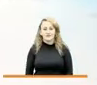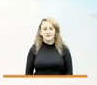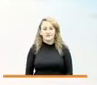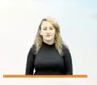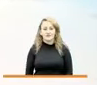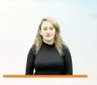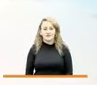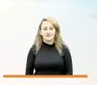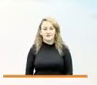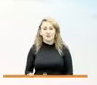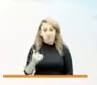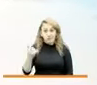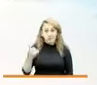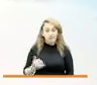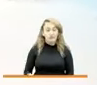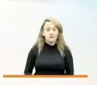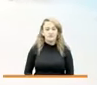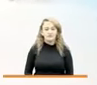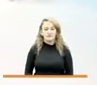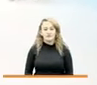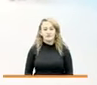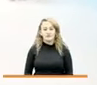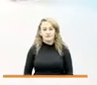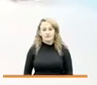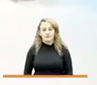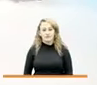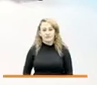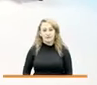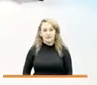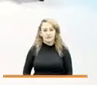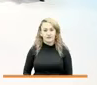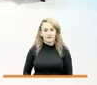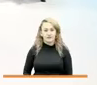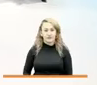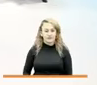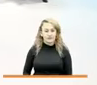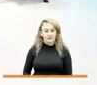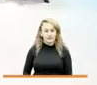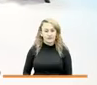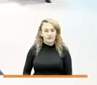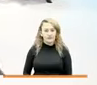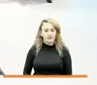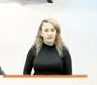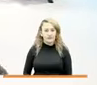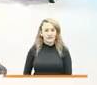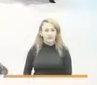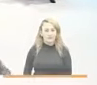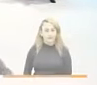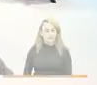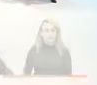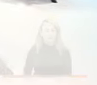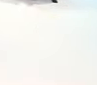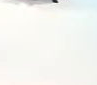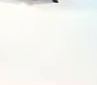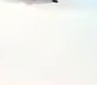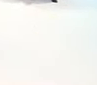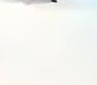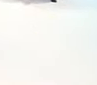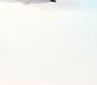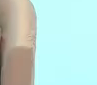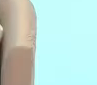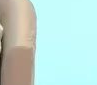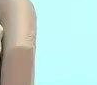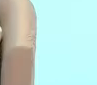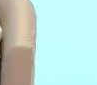¿Estás por ahí? Hola, directora, ¿cómo estás? Bien, ¿y vos? Muy bien, gracias a Dios. Bueno, para todos, les